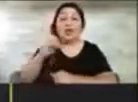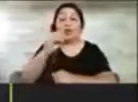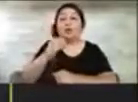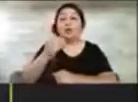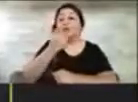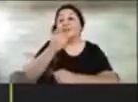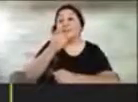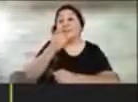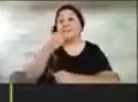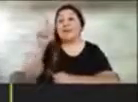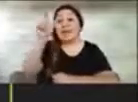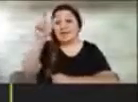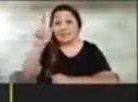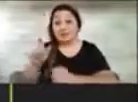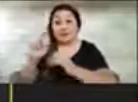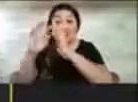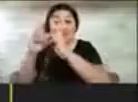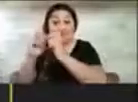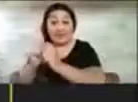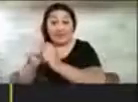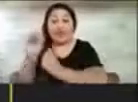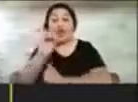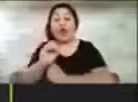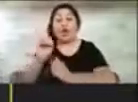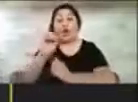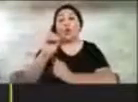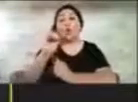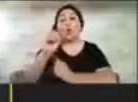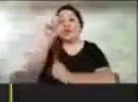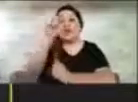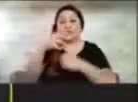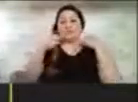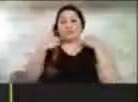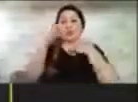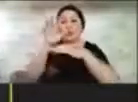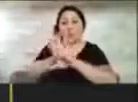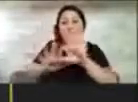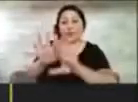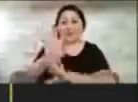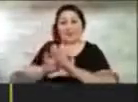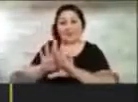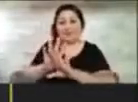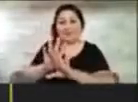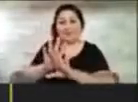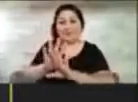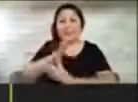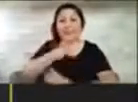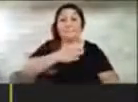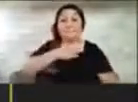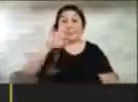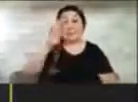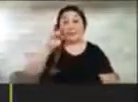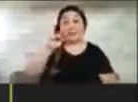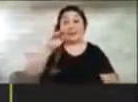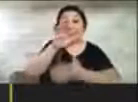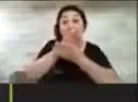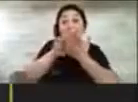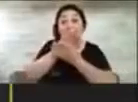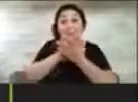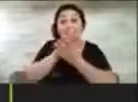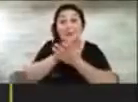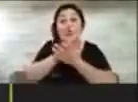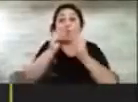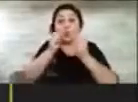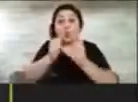en este caso yo. Mi mamá, para decirlo muy simple, puede hacer solo dos cosas con este